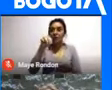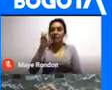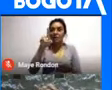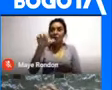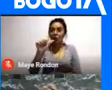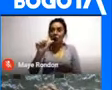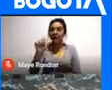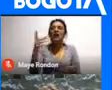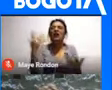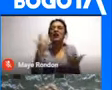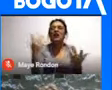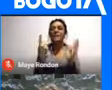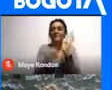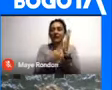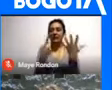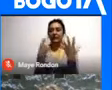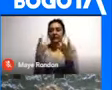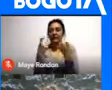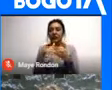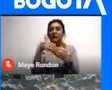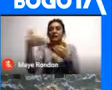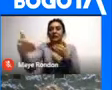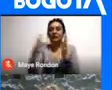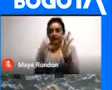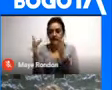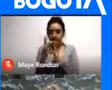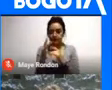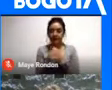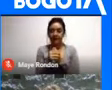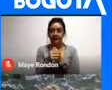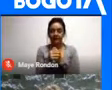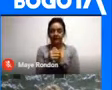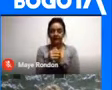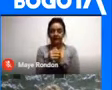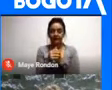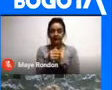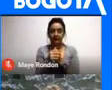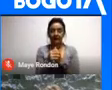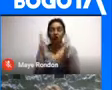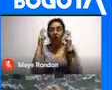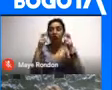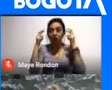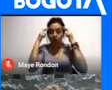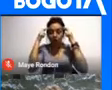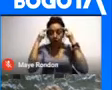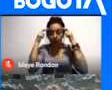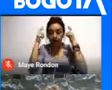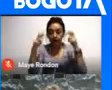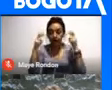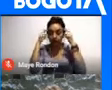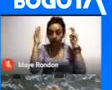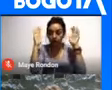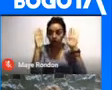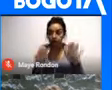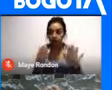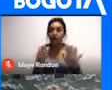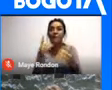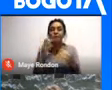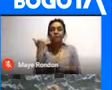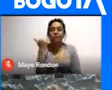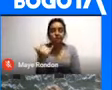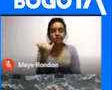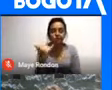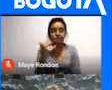En el año 600 Después de Cristo El conocimiento Está contenido En la